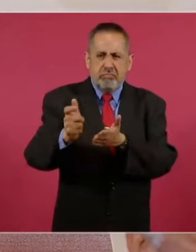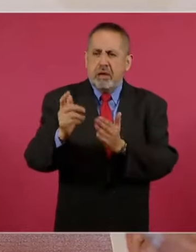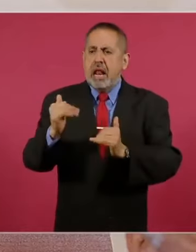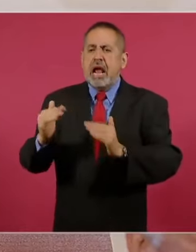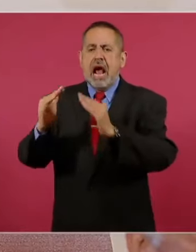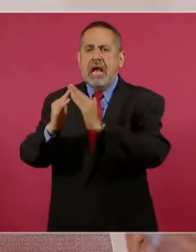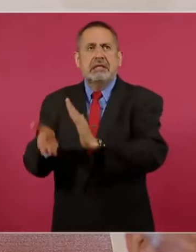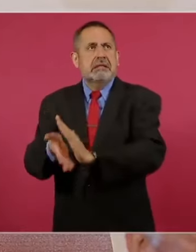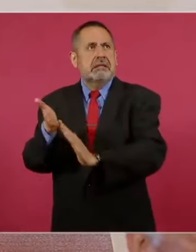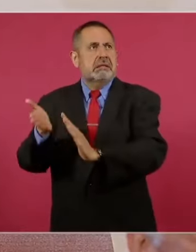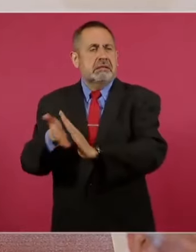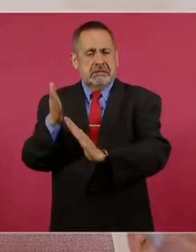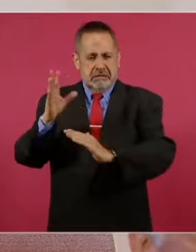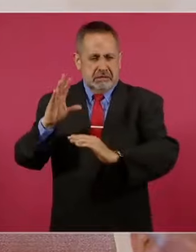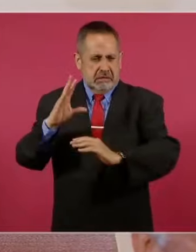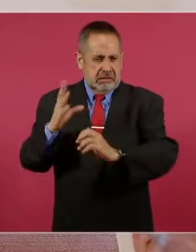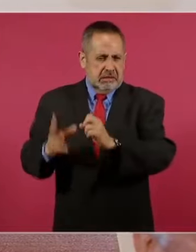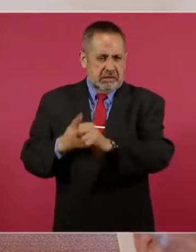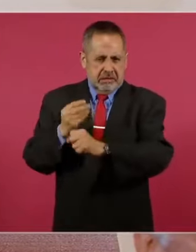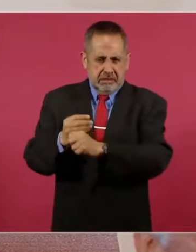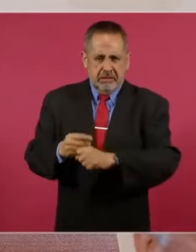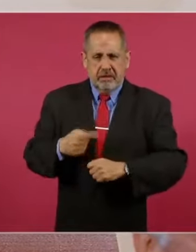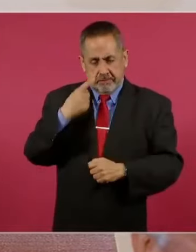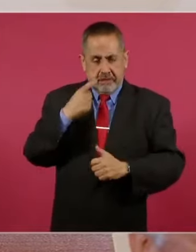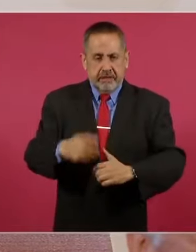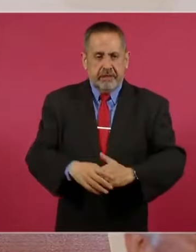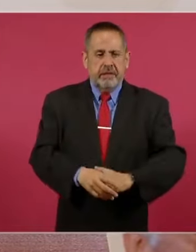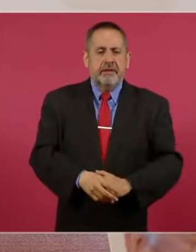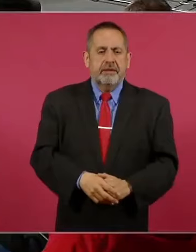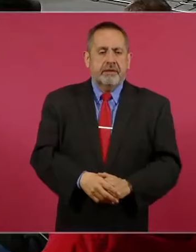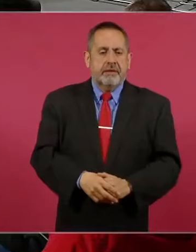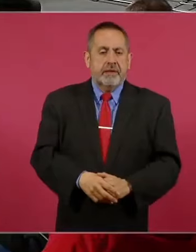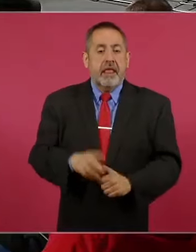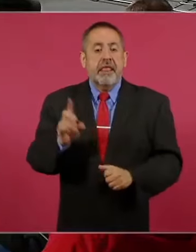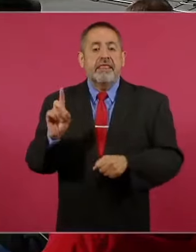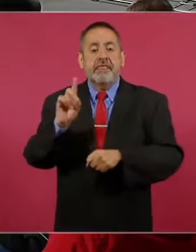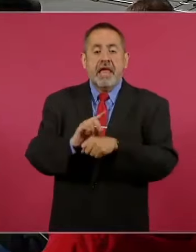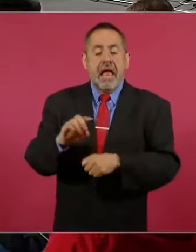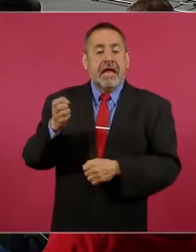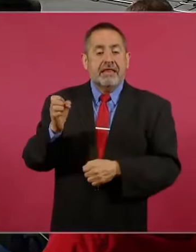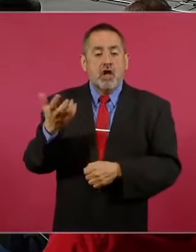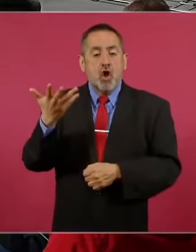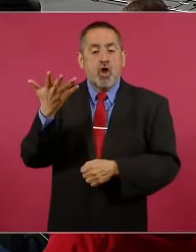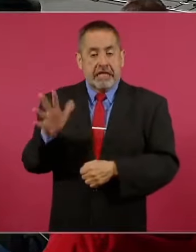Ese día, ese el 10 de enero,